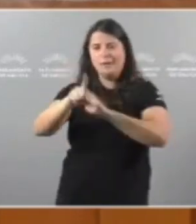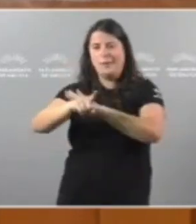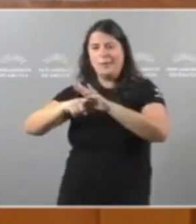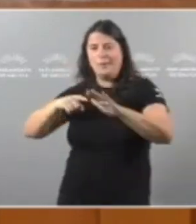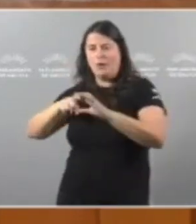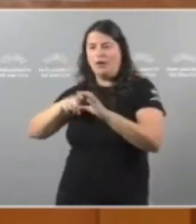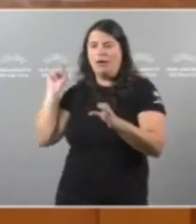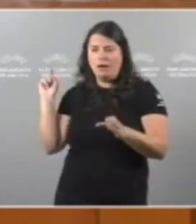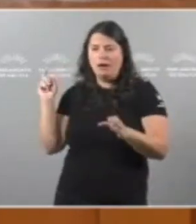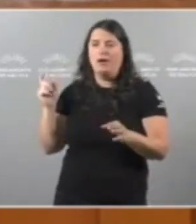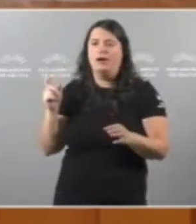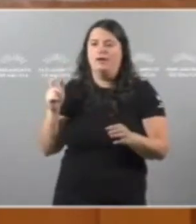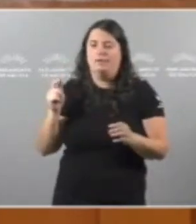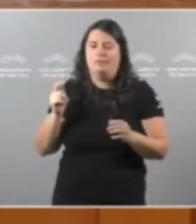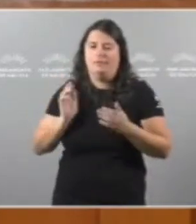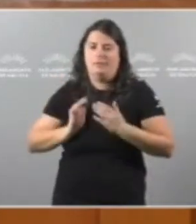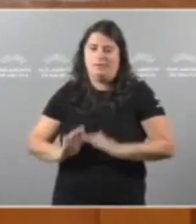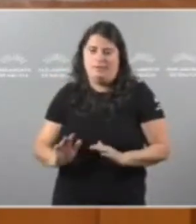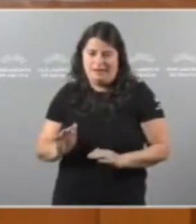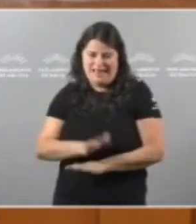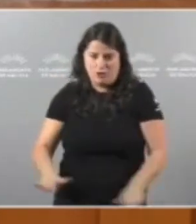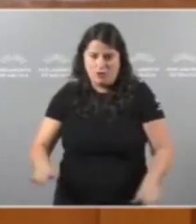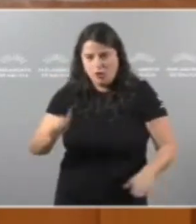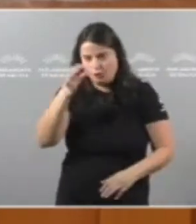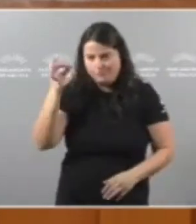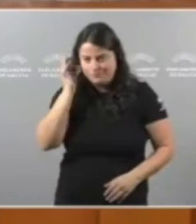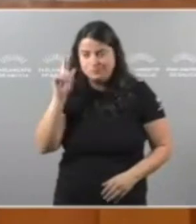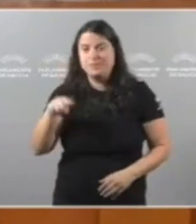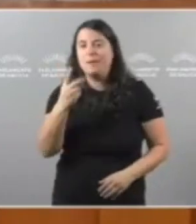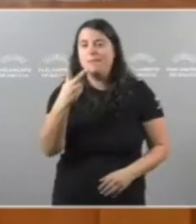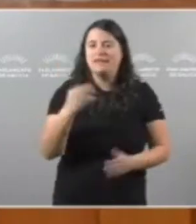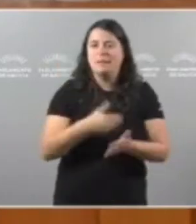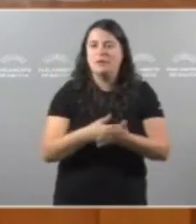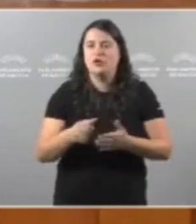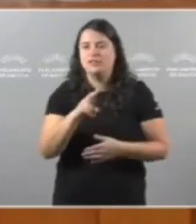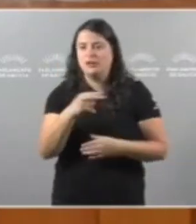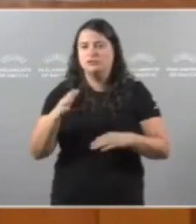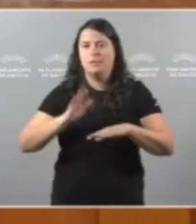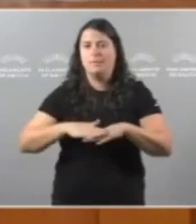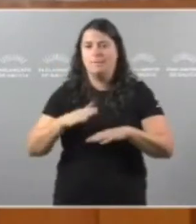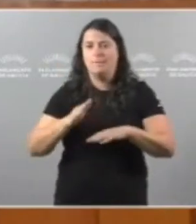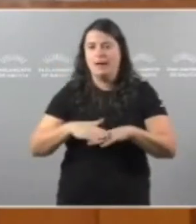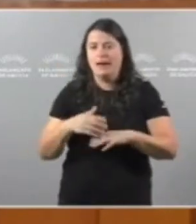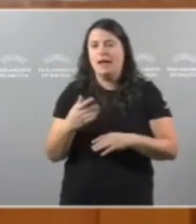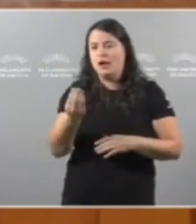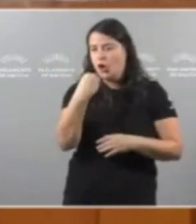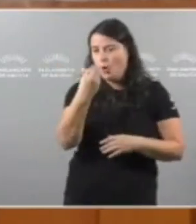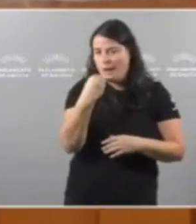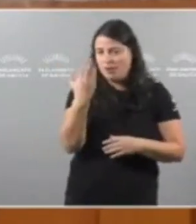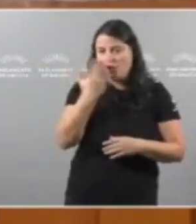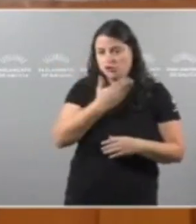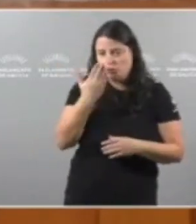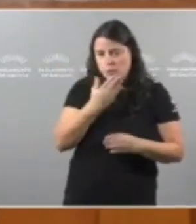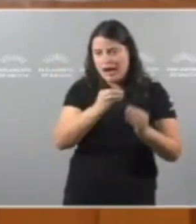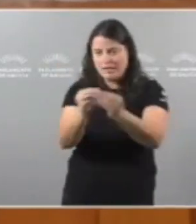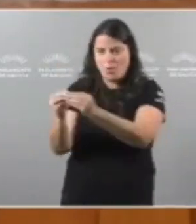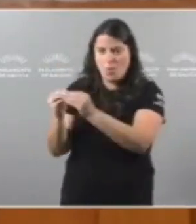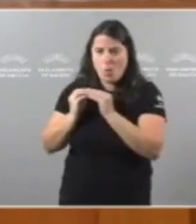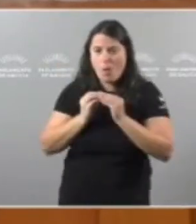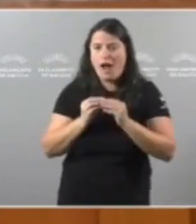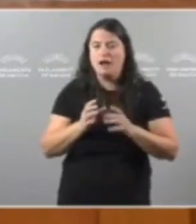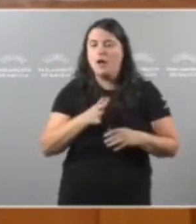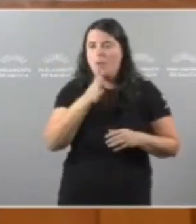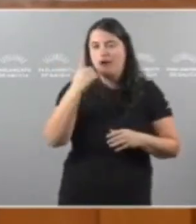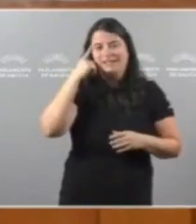Neno Nena Do noso país 20 millóns De euros Para universalizar Os comedores Escolares Porque sabemos Que